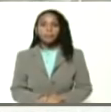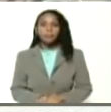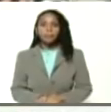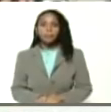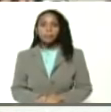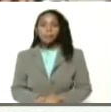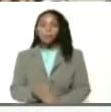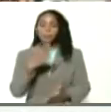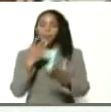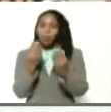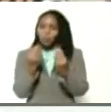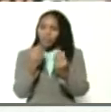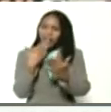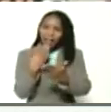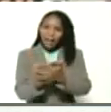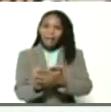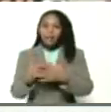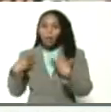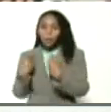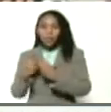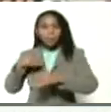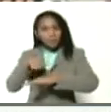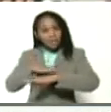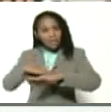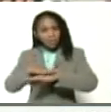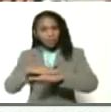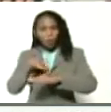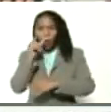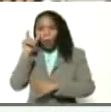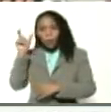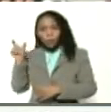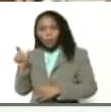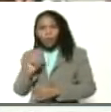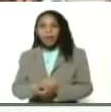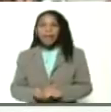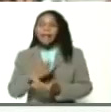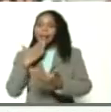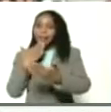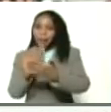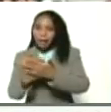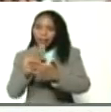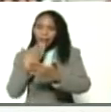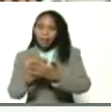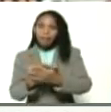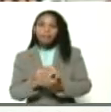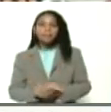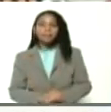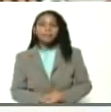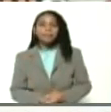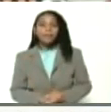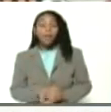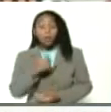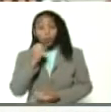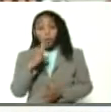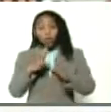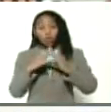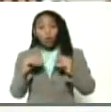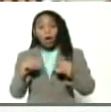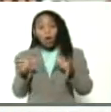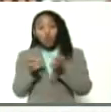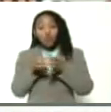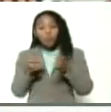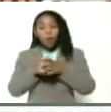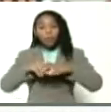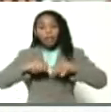Muchas gracias, compañero ministro. Castro Soteldo, gracias. Bueno, y a todas las unidades territoriales.